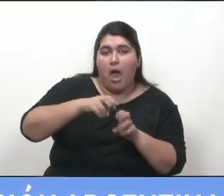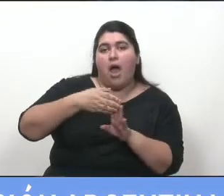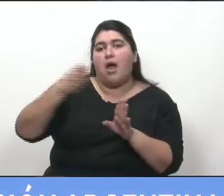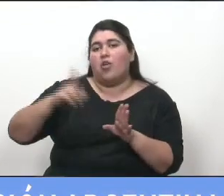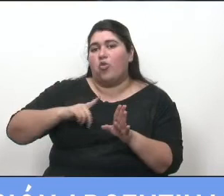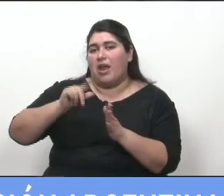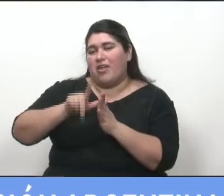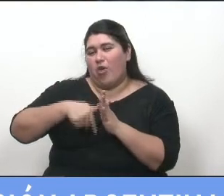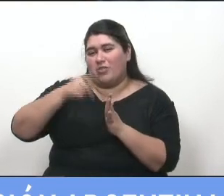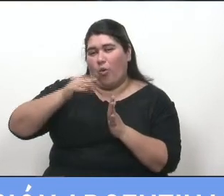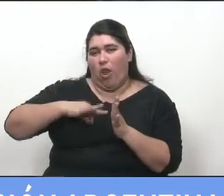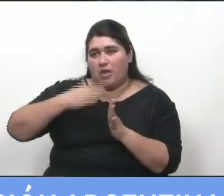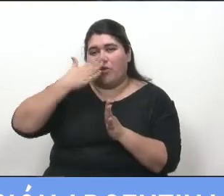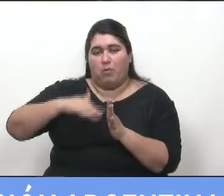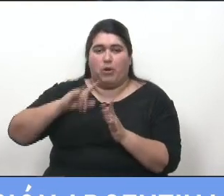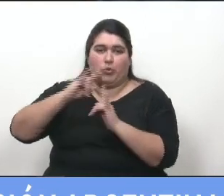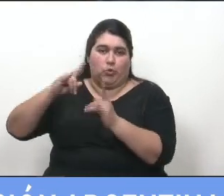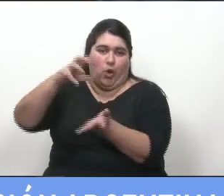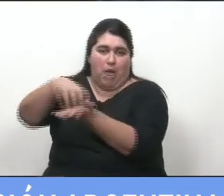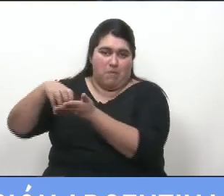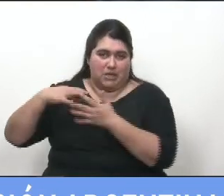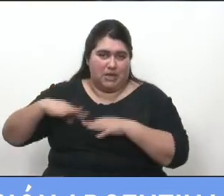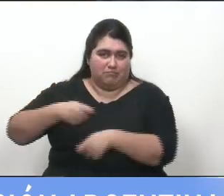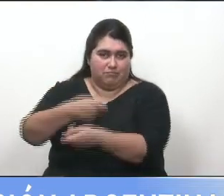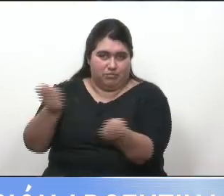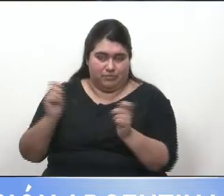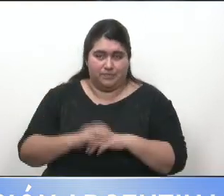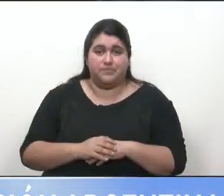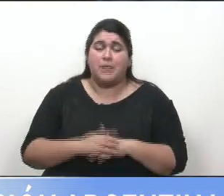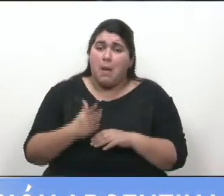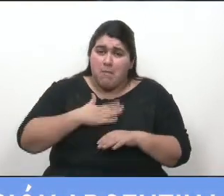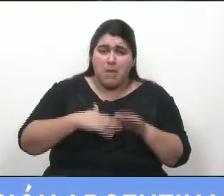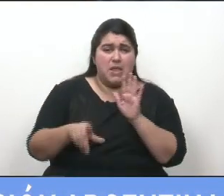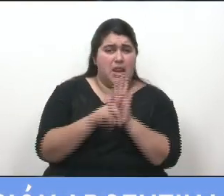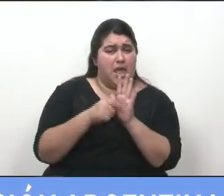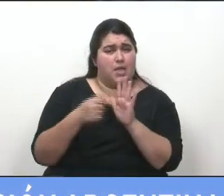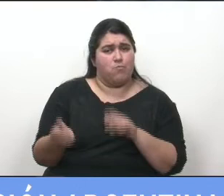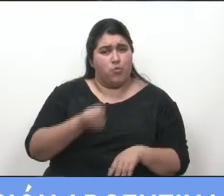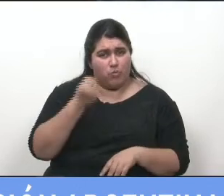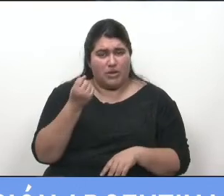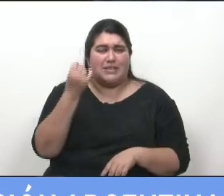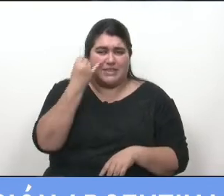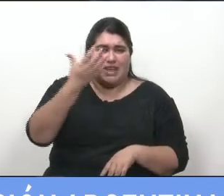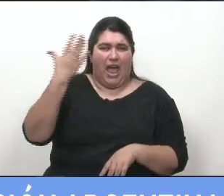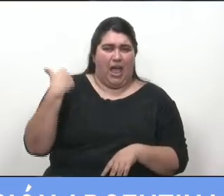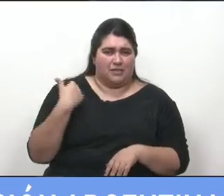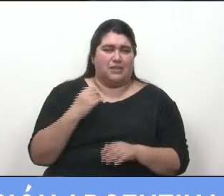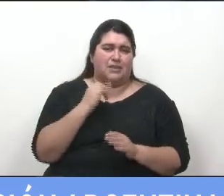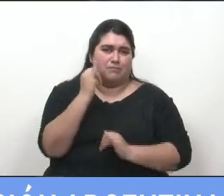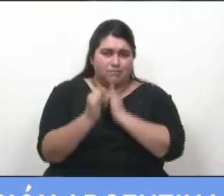Señora Presidente, creo que estamos ante la presencia de una ley muy importante y como ya se dijo, a apelar...